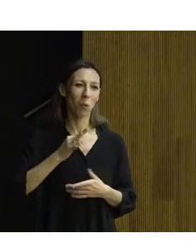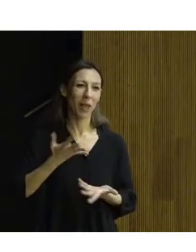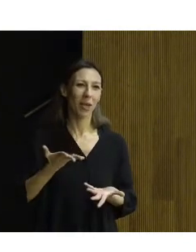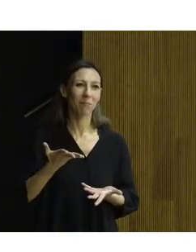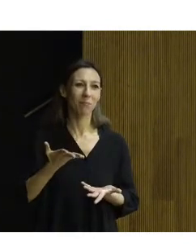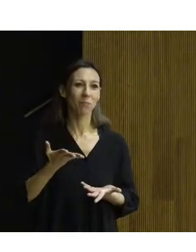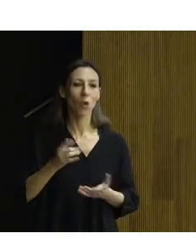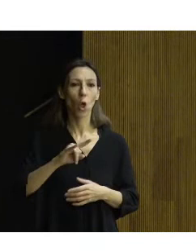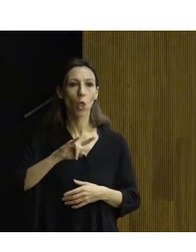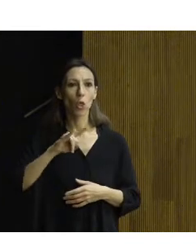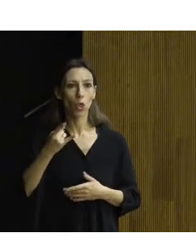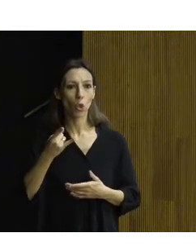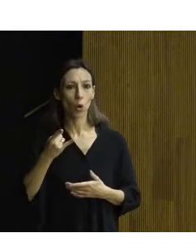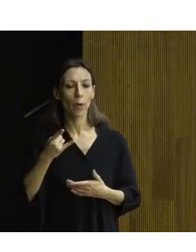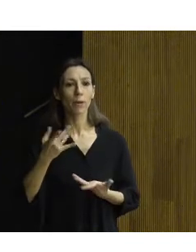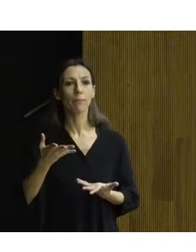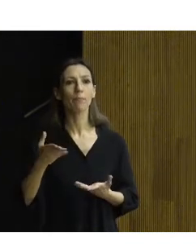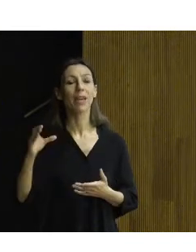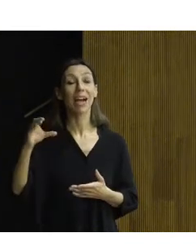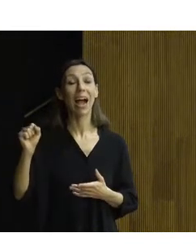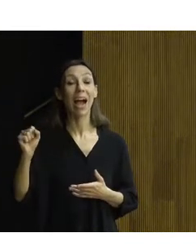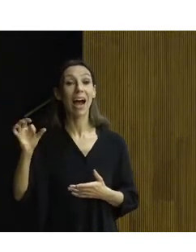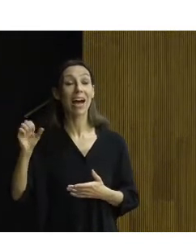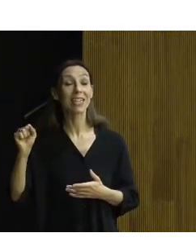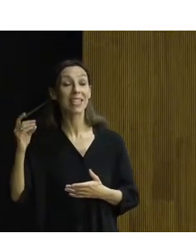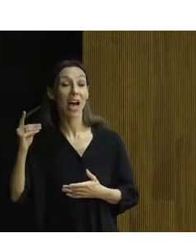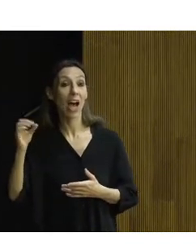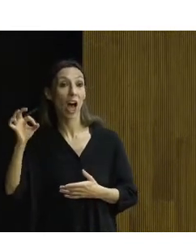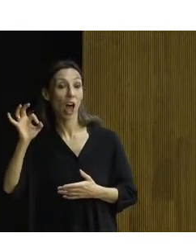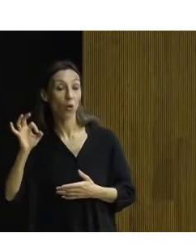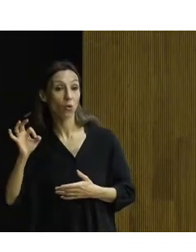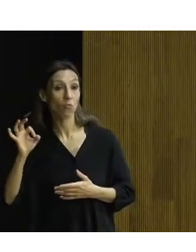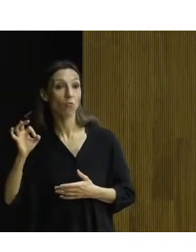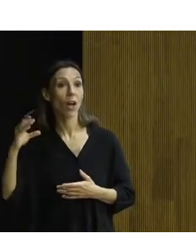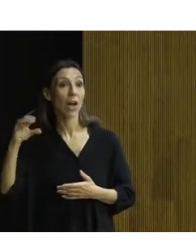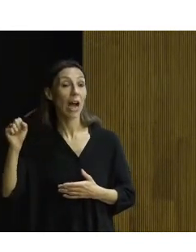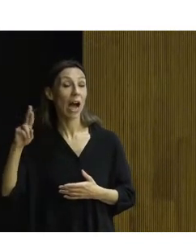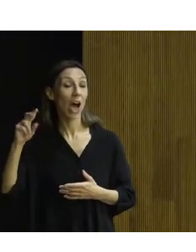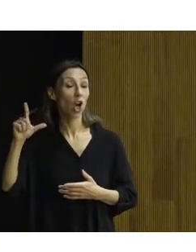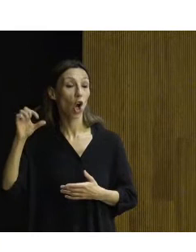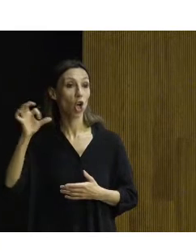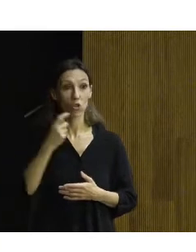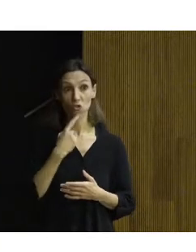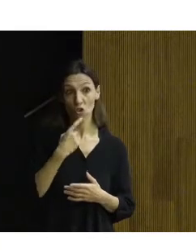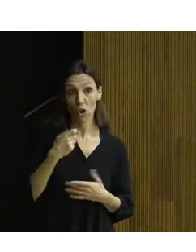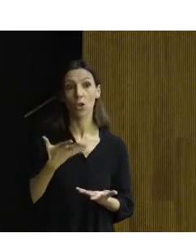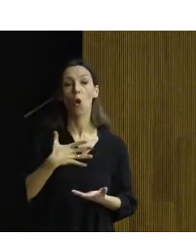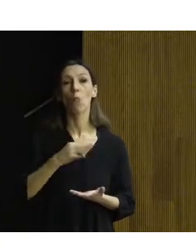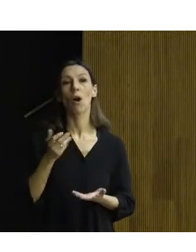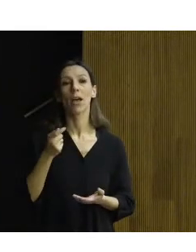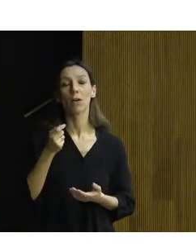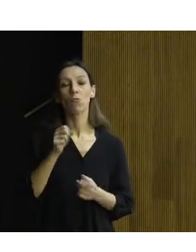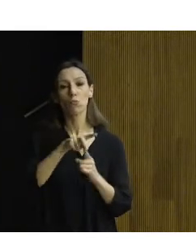a cargo de Demetrio Casado y Carlos de Rojas porque es acerca de una misma intervención aunque con dos enfoques distintos